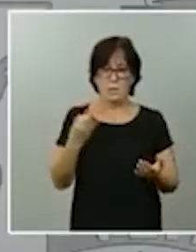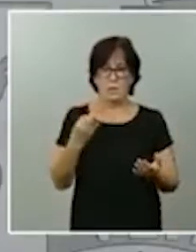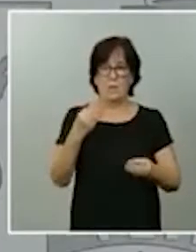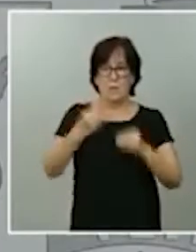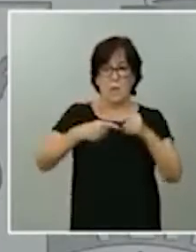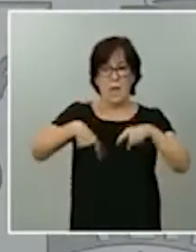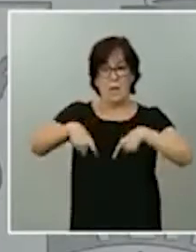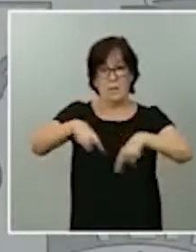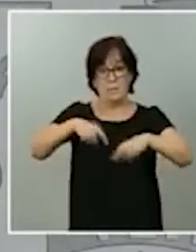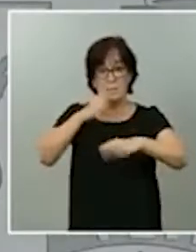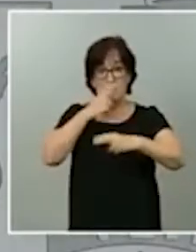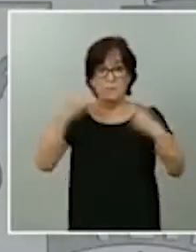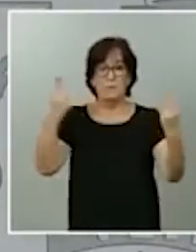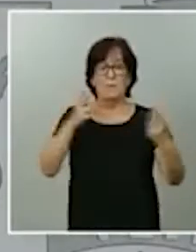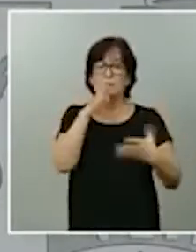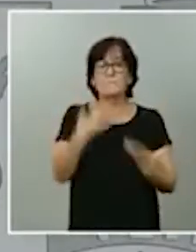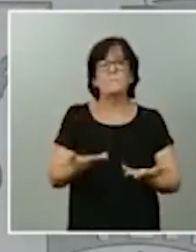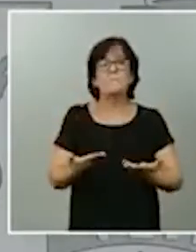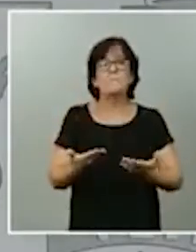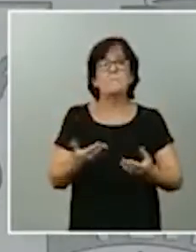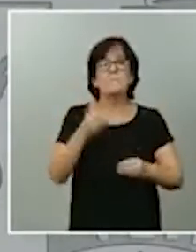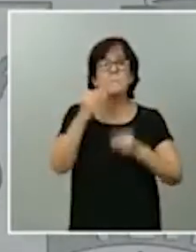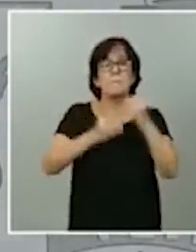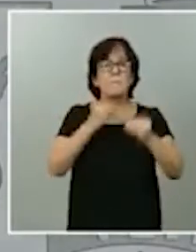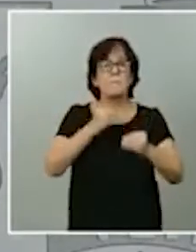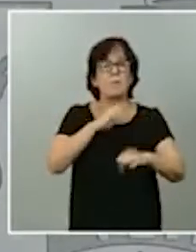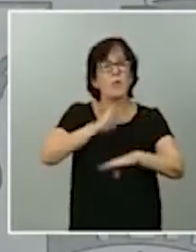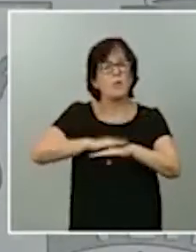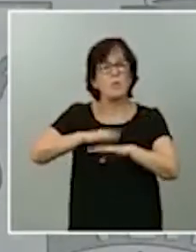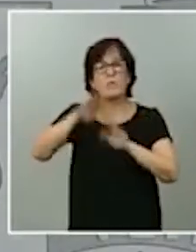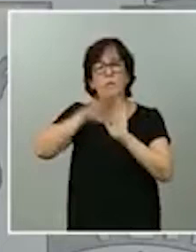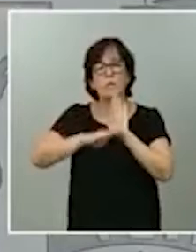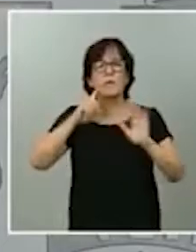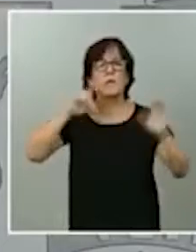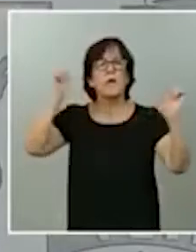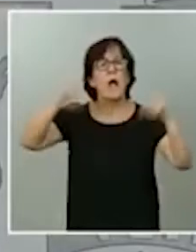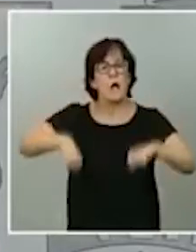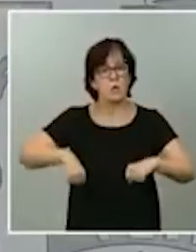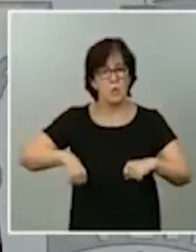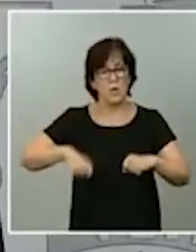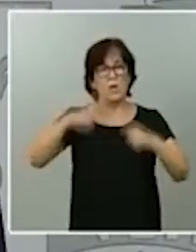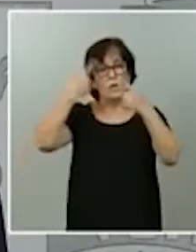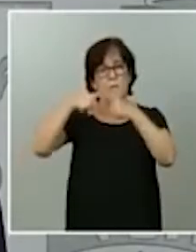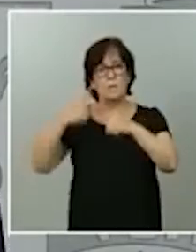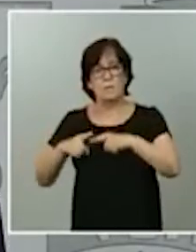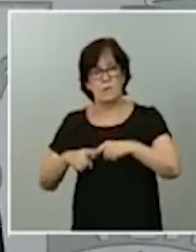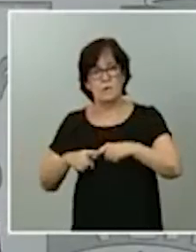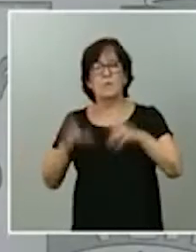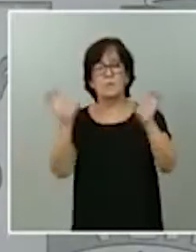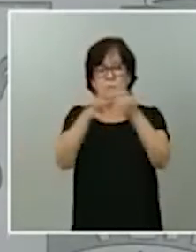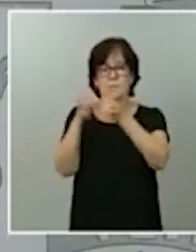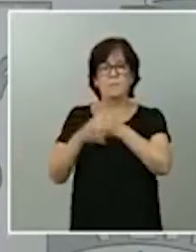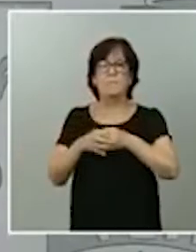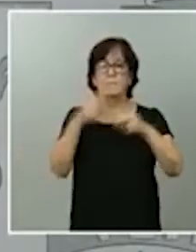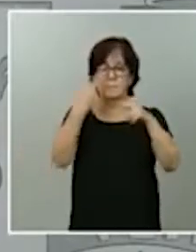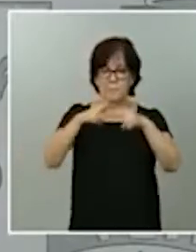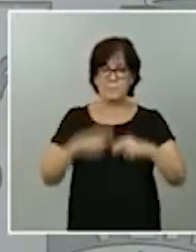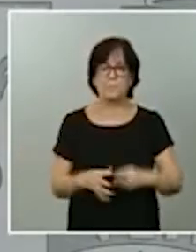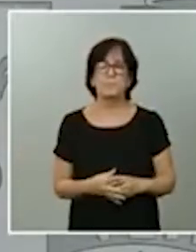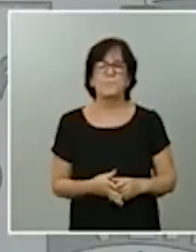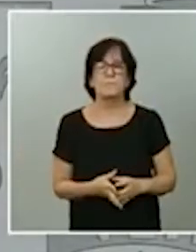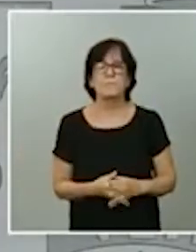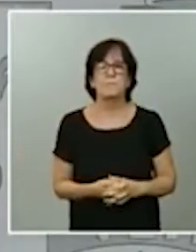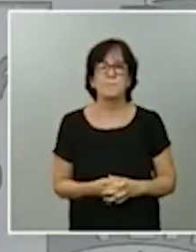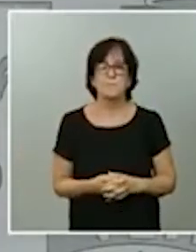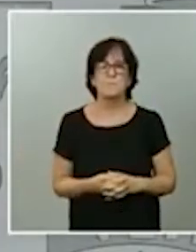público, en definitiva, estamos dando cumplimiento a los acuerdos alcanzados con las distintas formaciones políticas. Lo que no se puede